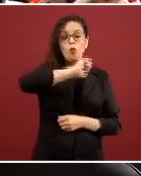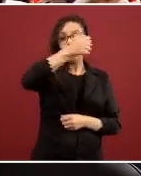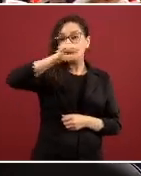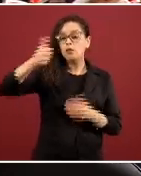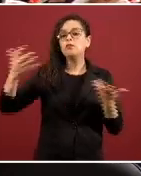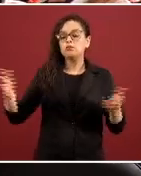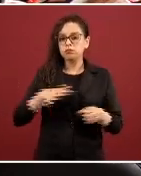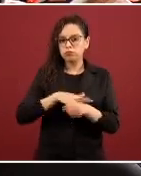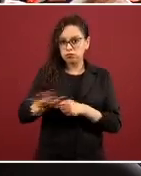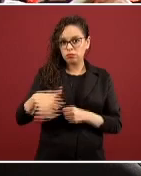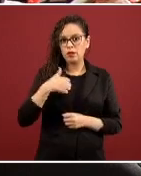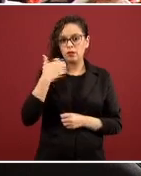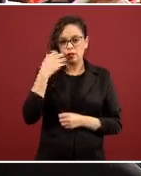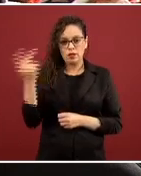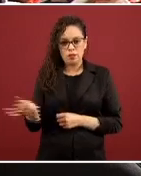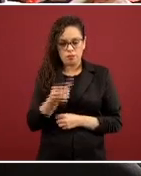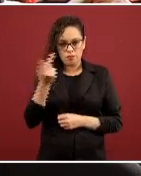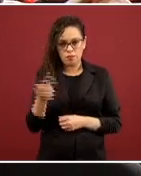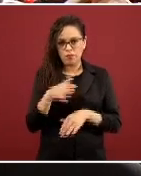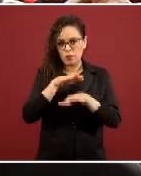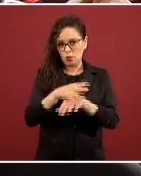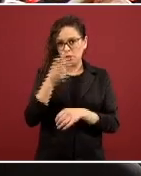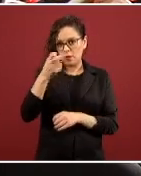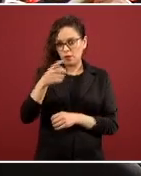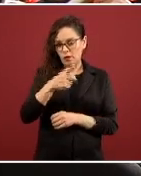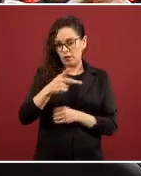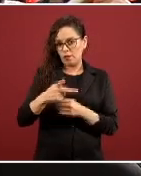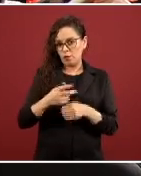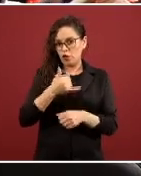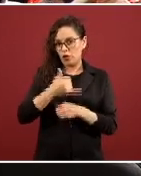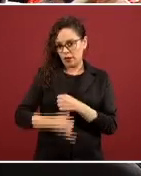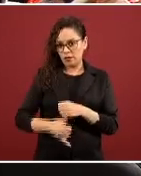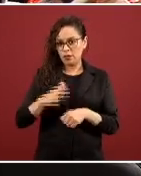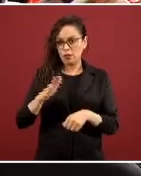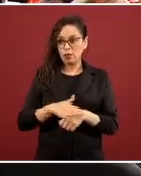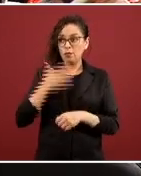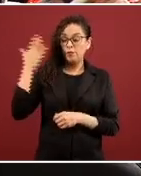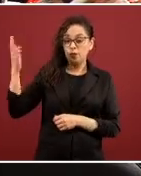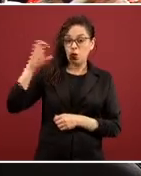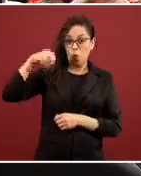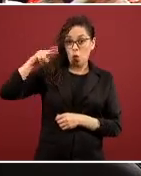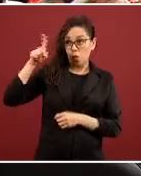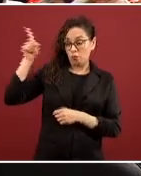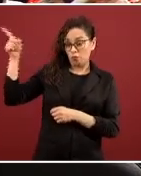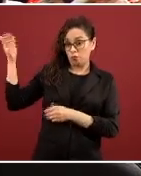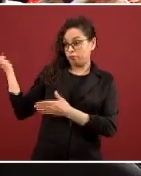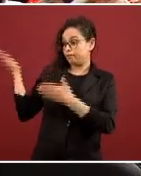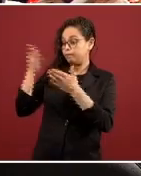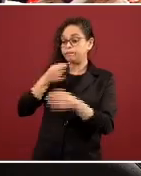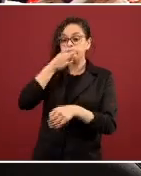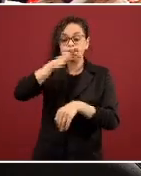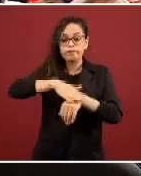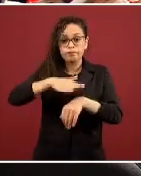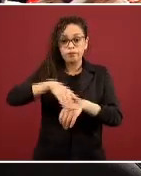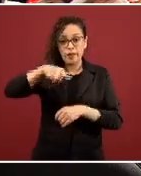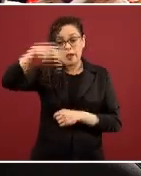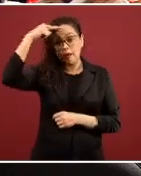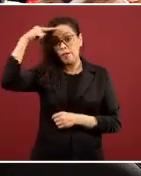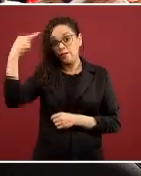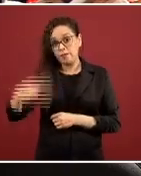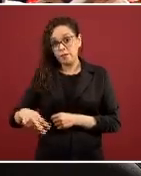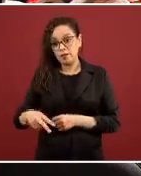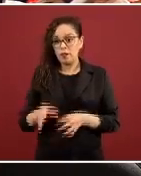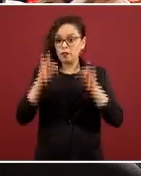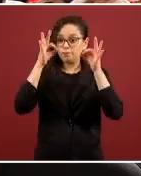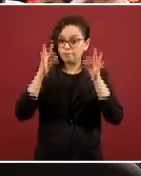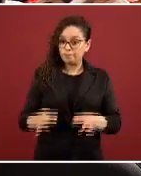proyecto de resolución que ante la ONU puso México, que propuso que haya acceso efectivo a medicinas,